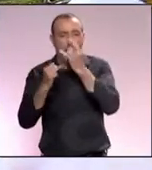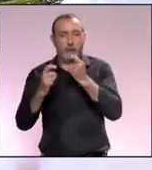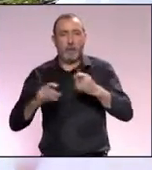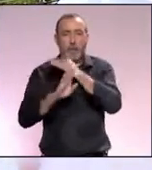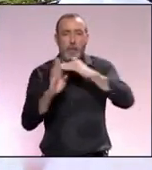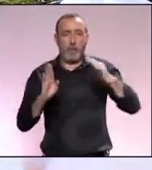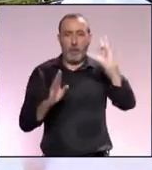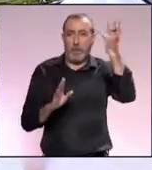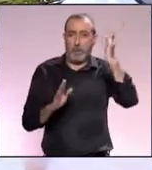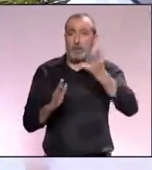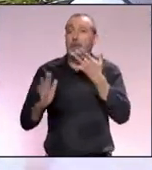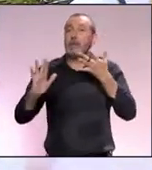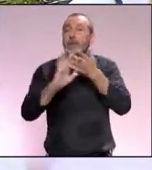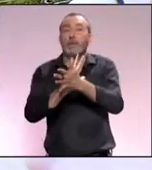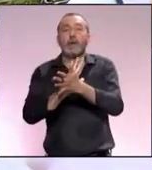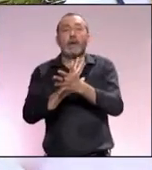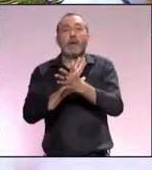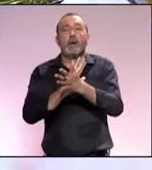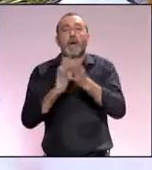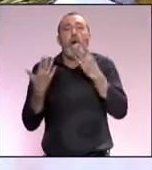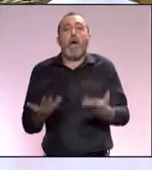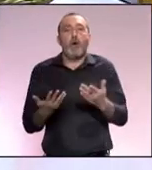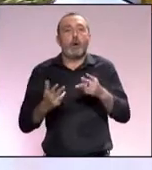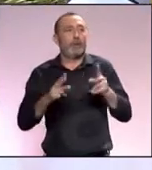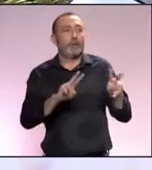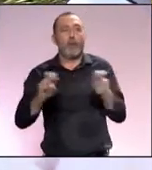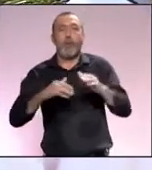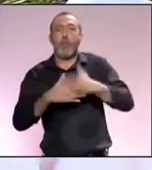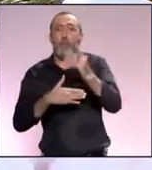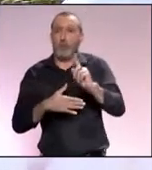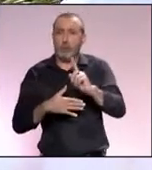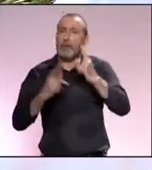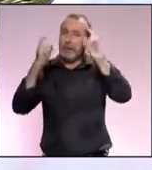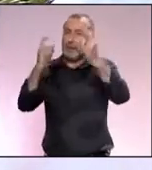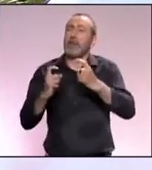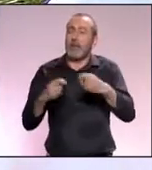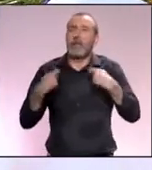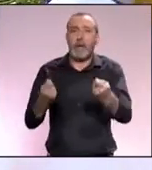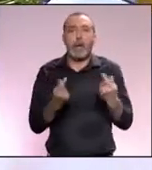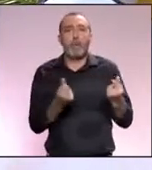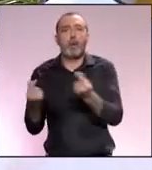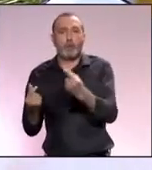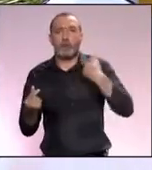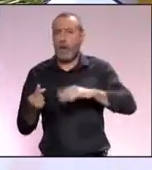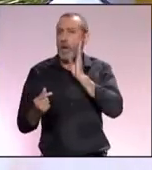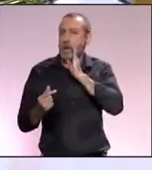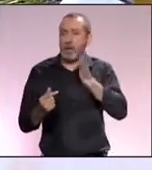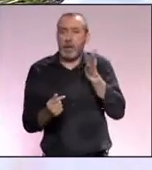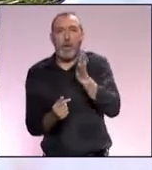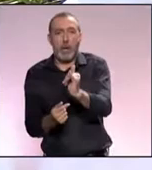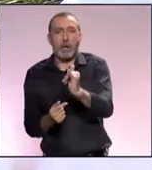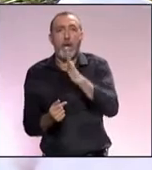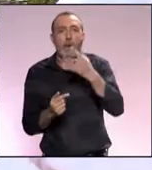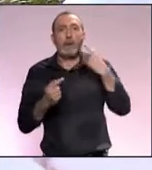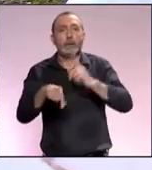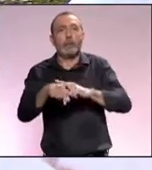No es algo que se haya puesto ahora de moda, sino que es que le estamos intentando dar valor a algo que existía y que se ha